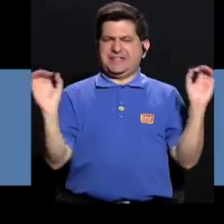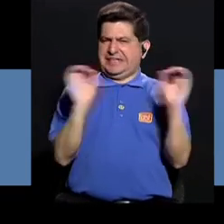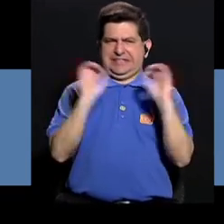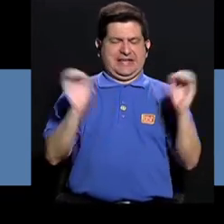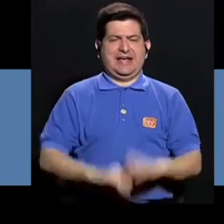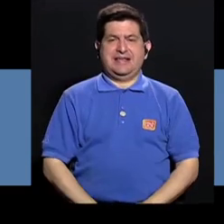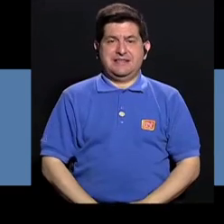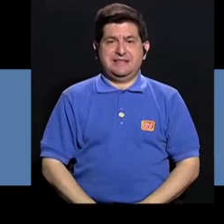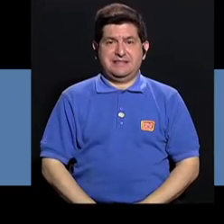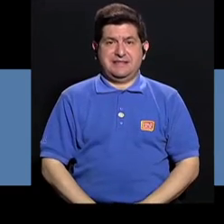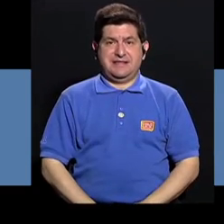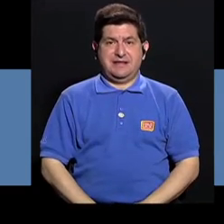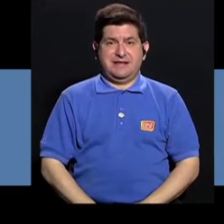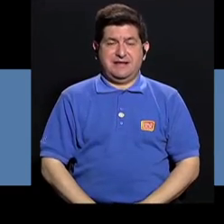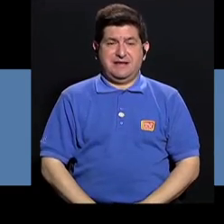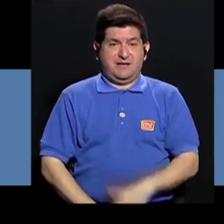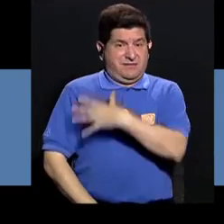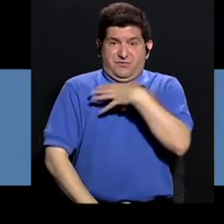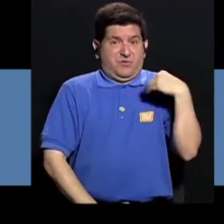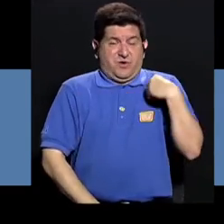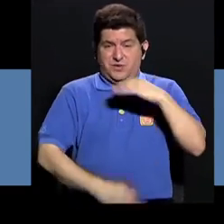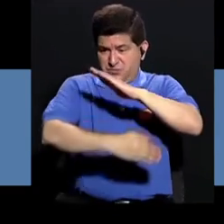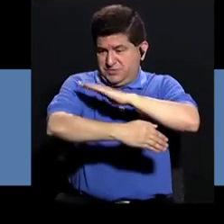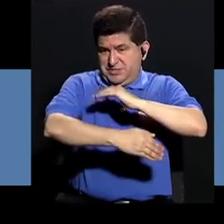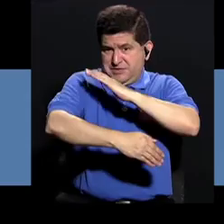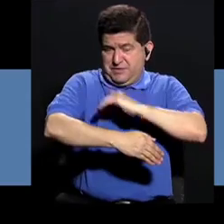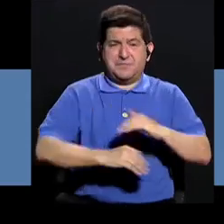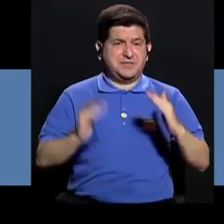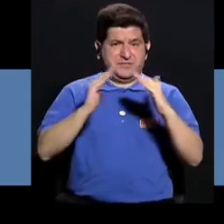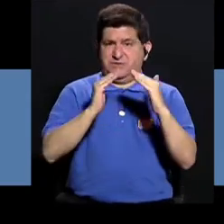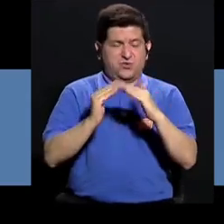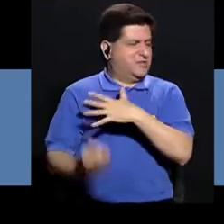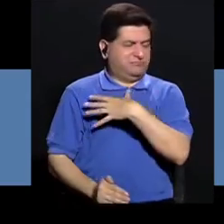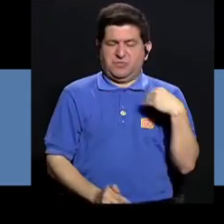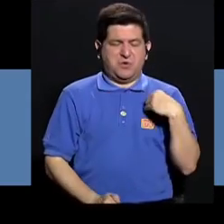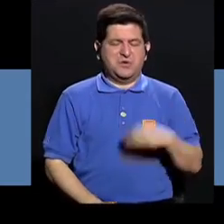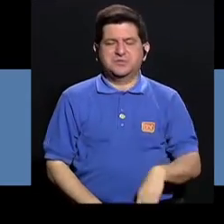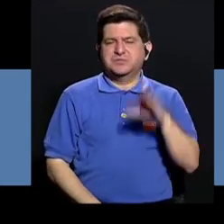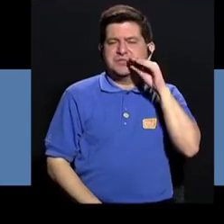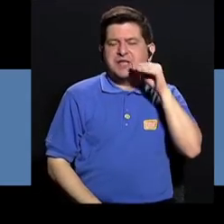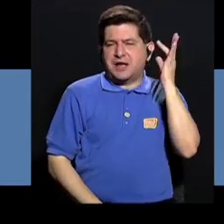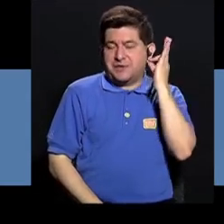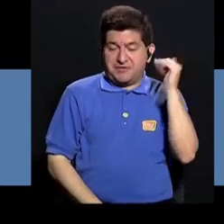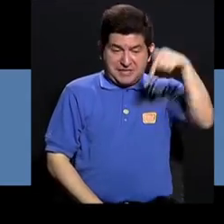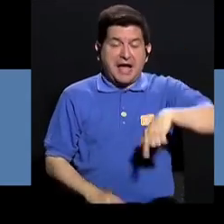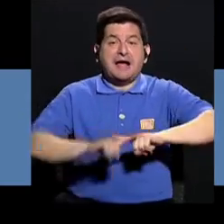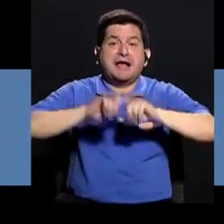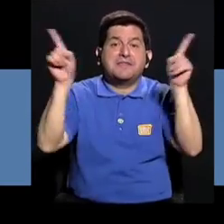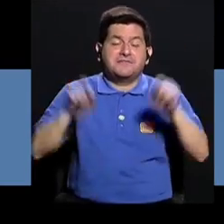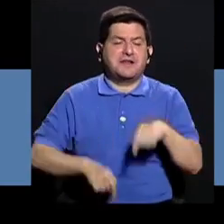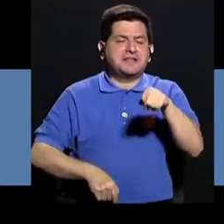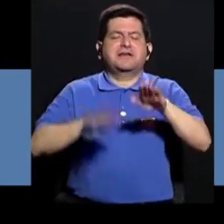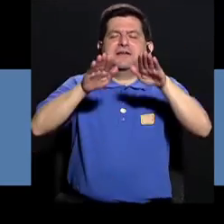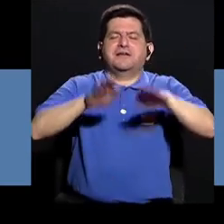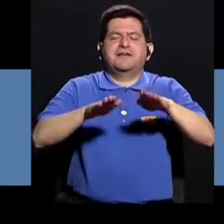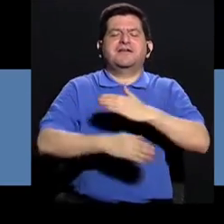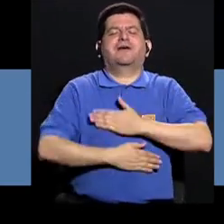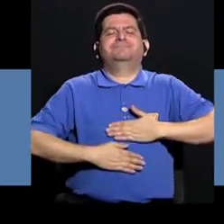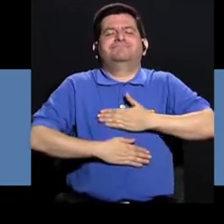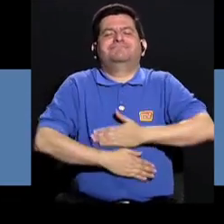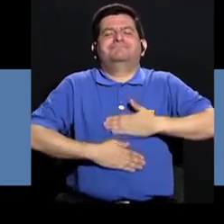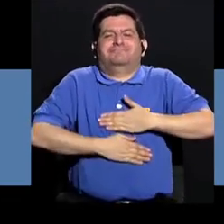animales para nada. Ni siquiera quiere a la mascota de la casa, que es una perrita, y con ellos es otra cosa. Se relaja,